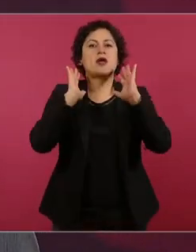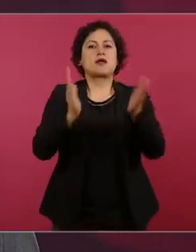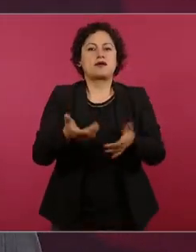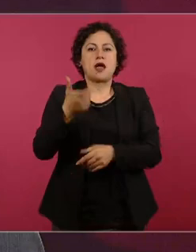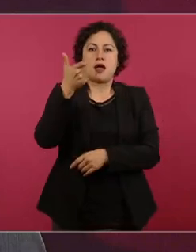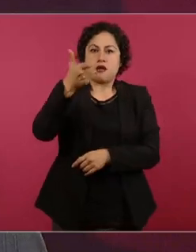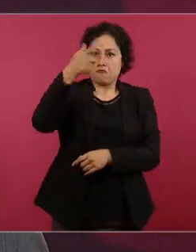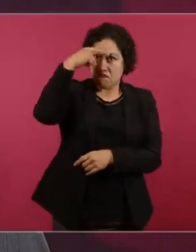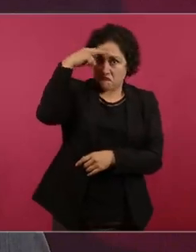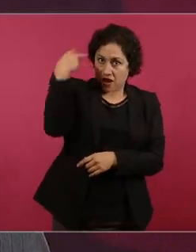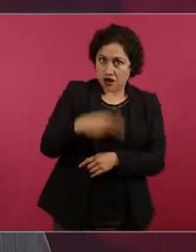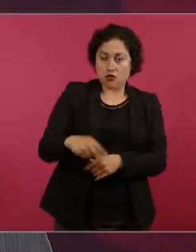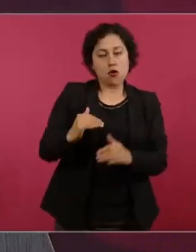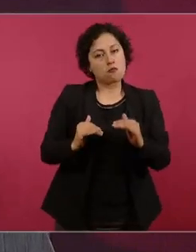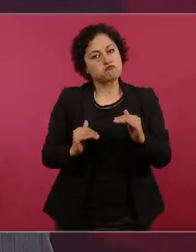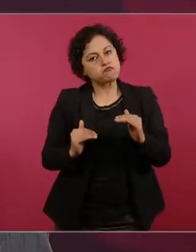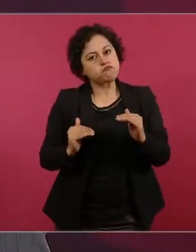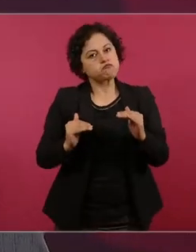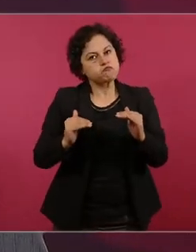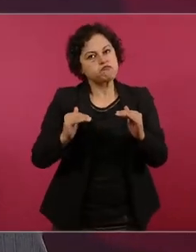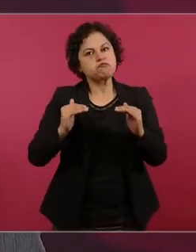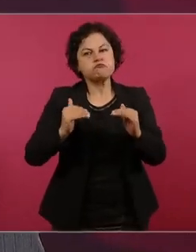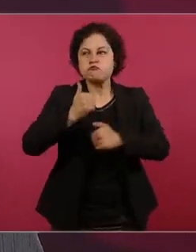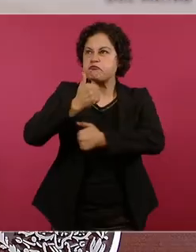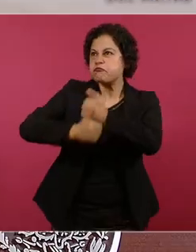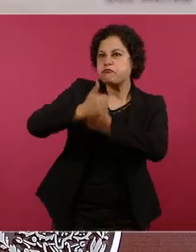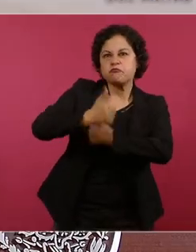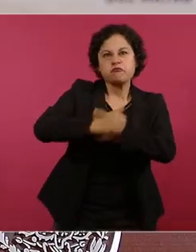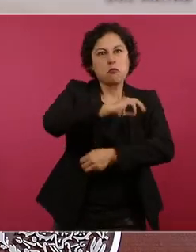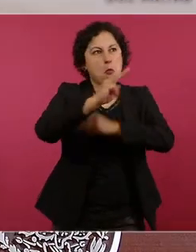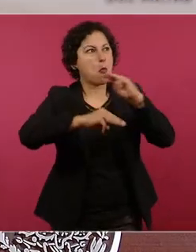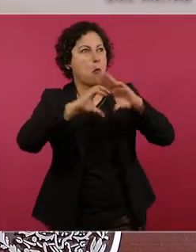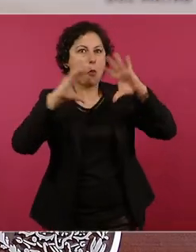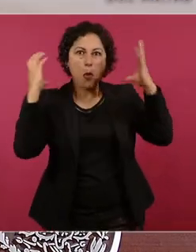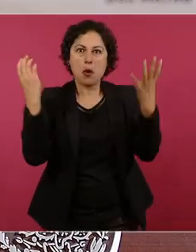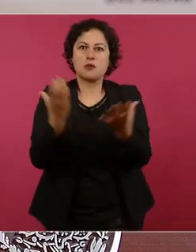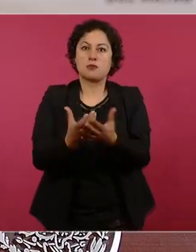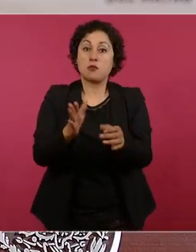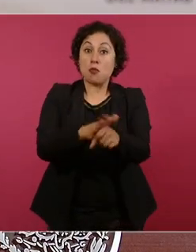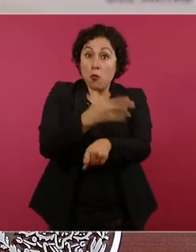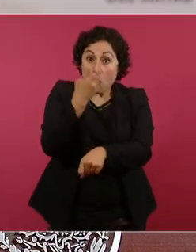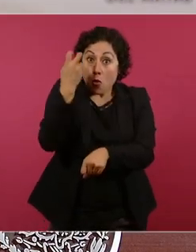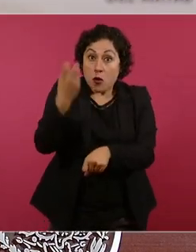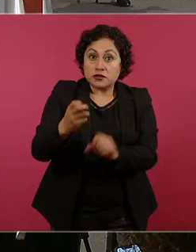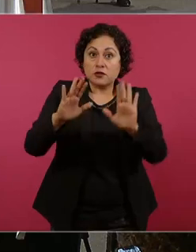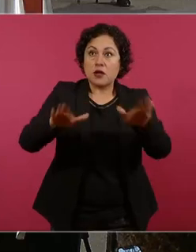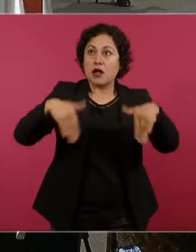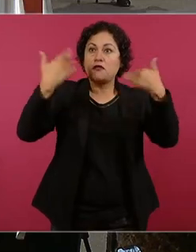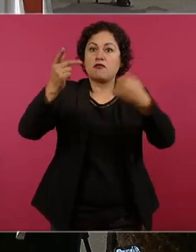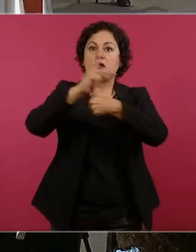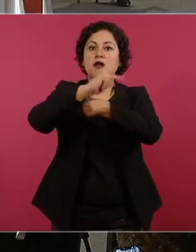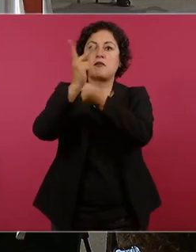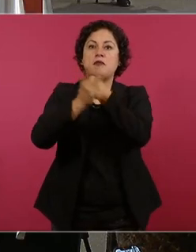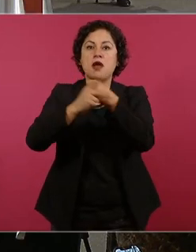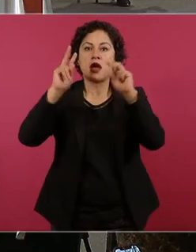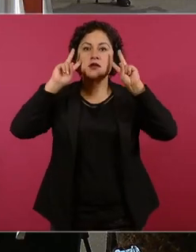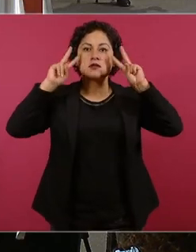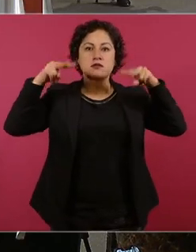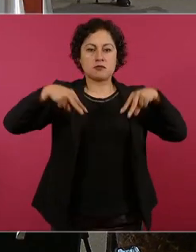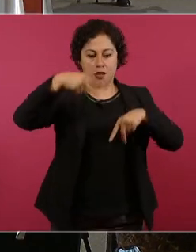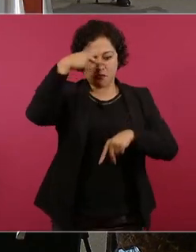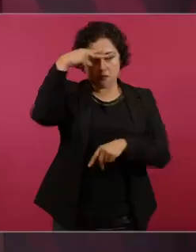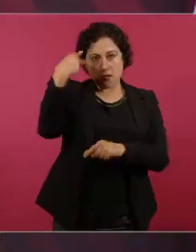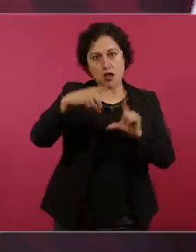México tiene pues muy buena fama en el extranjero en todo sentido